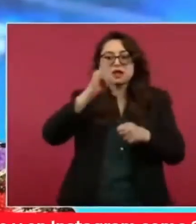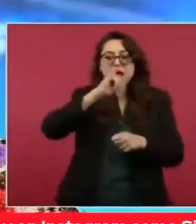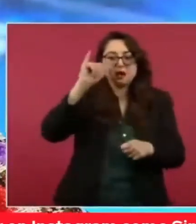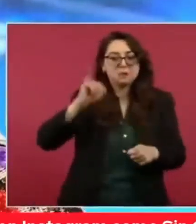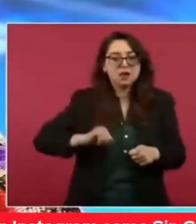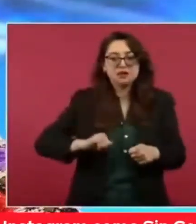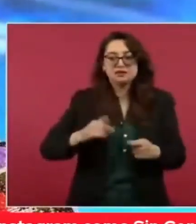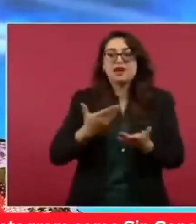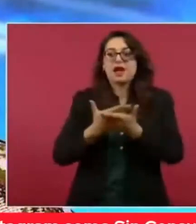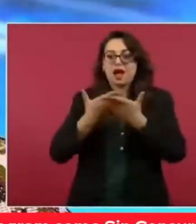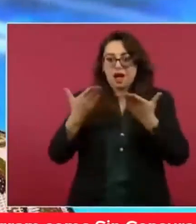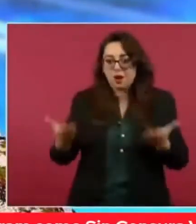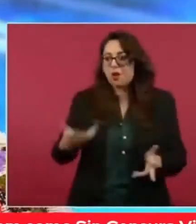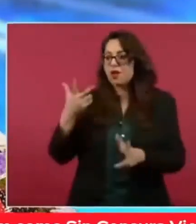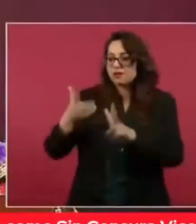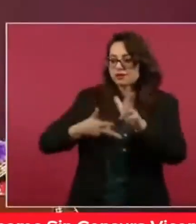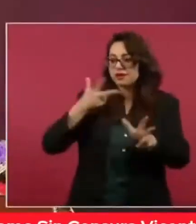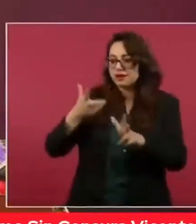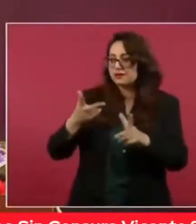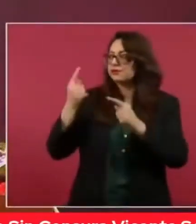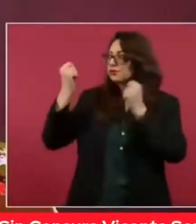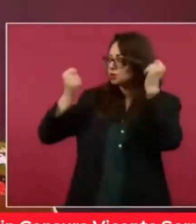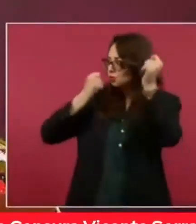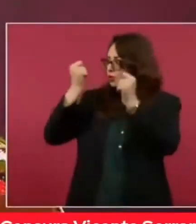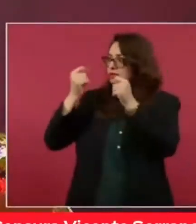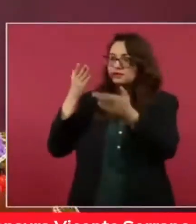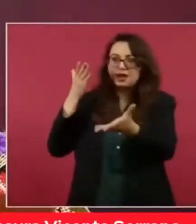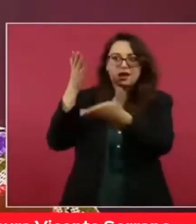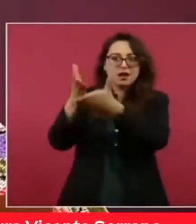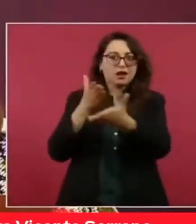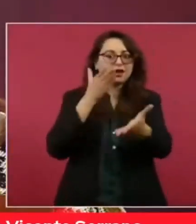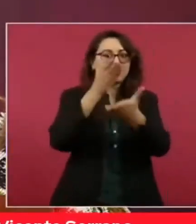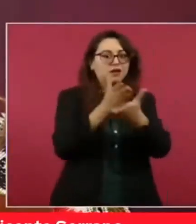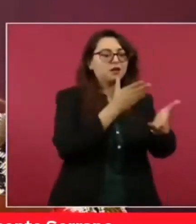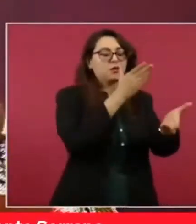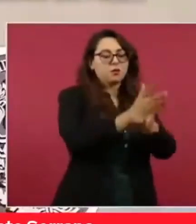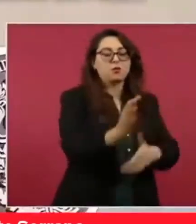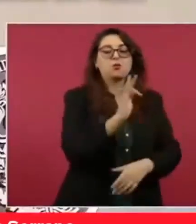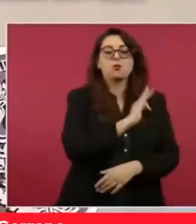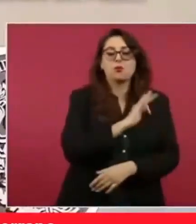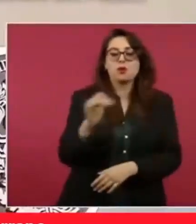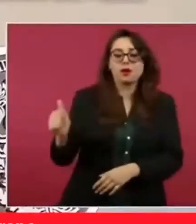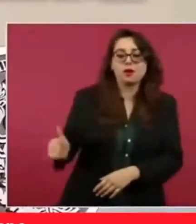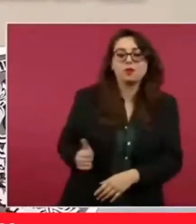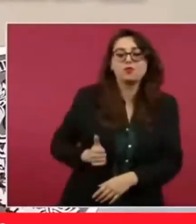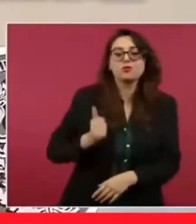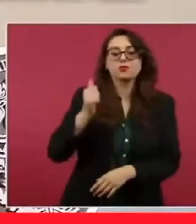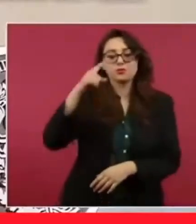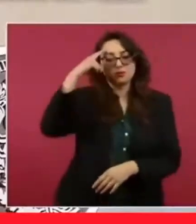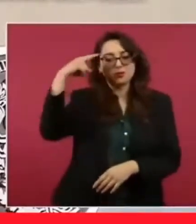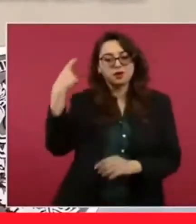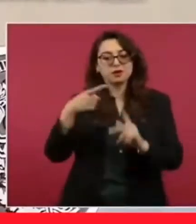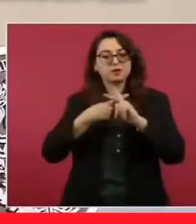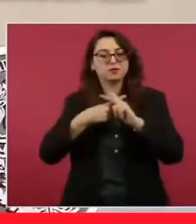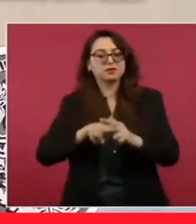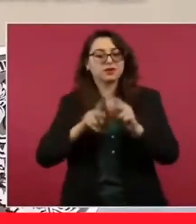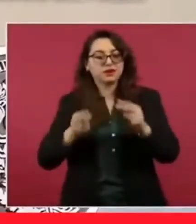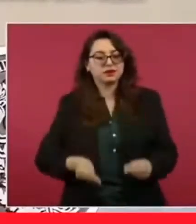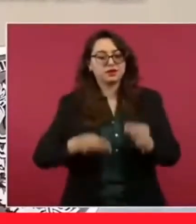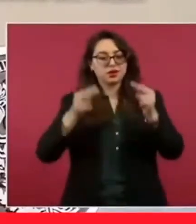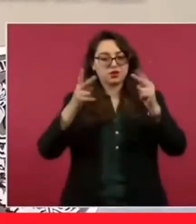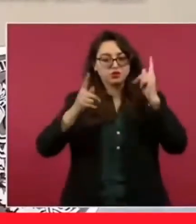comunidades como Leona Vicario se organicen y puedan crear nuevas empresas para ofrecer experiencias de turismo ecológico y rural,